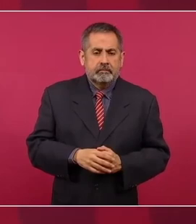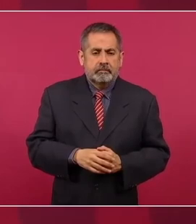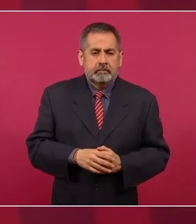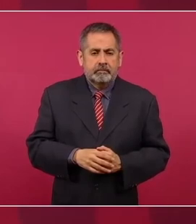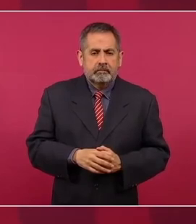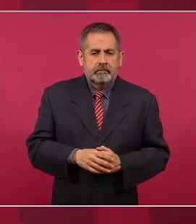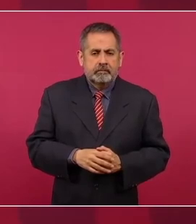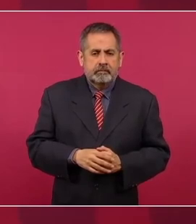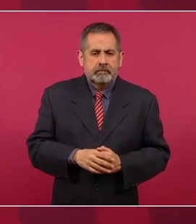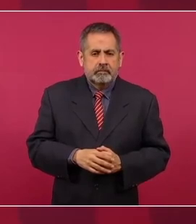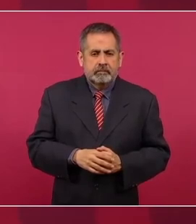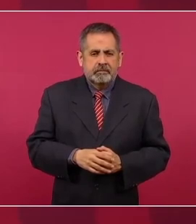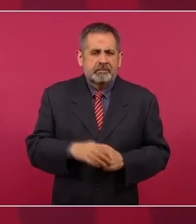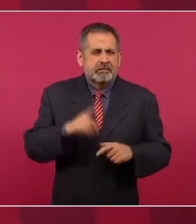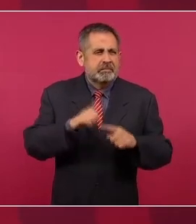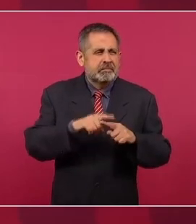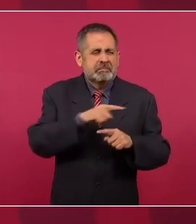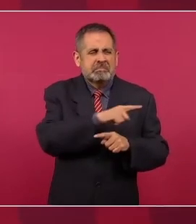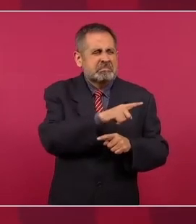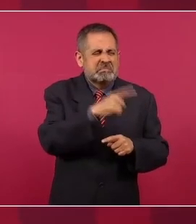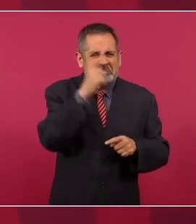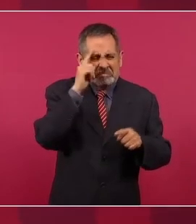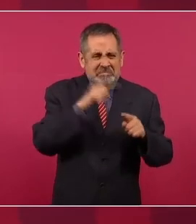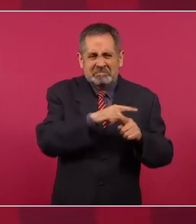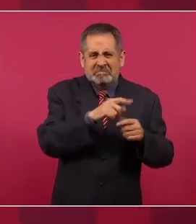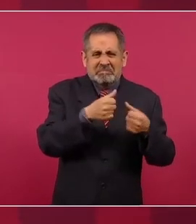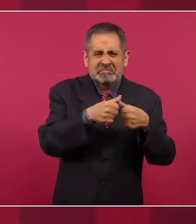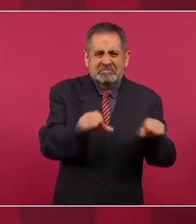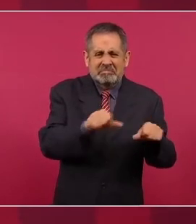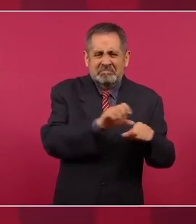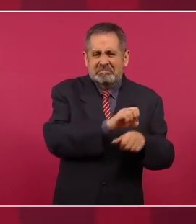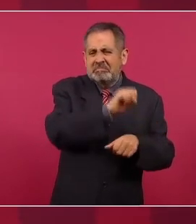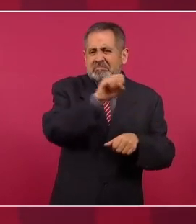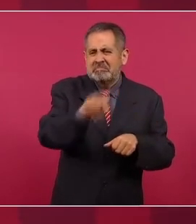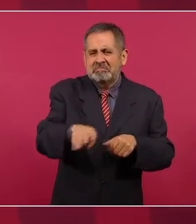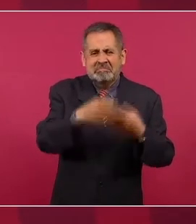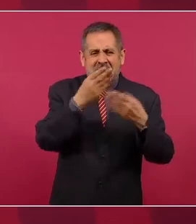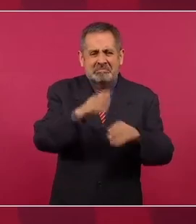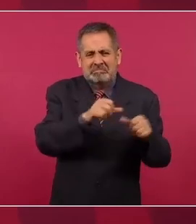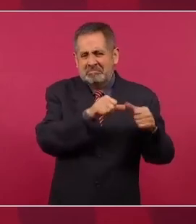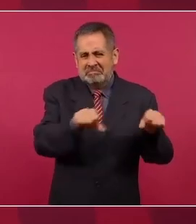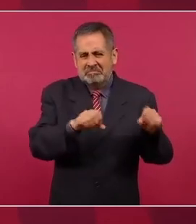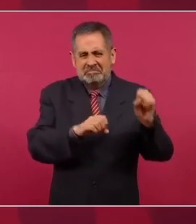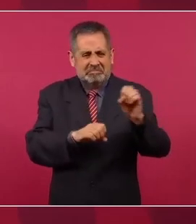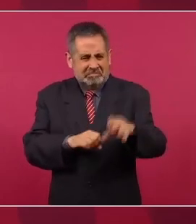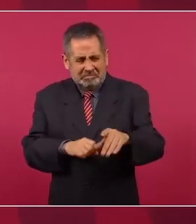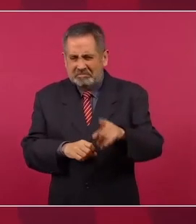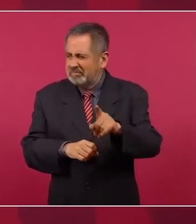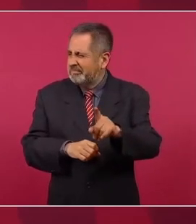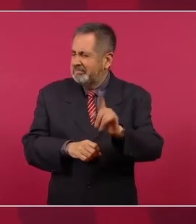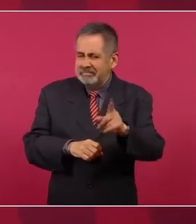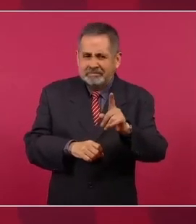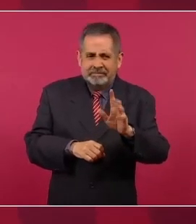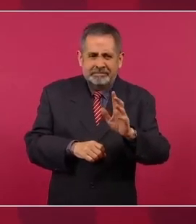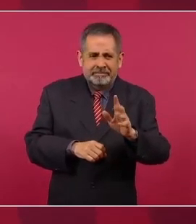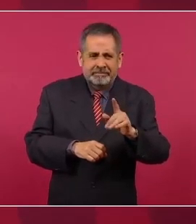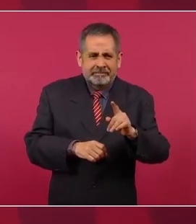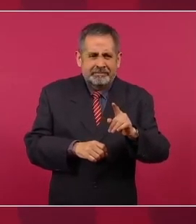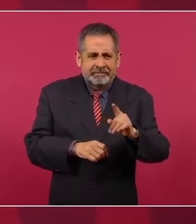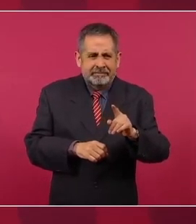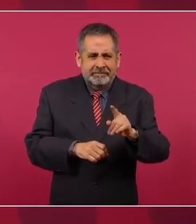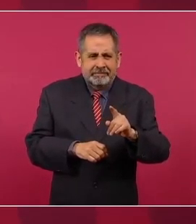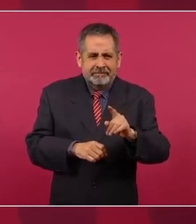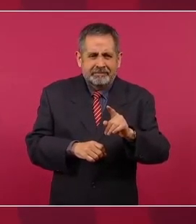de un depósito y se fue a ver al